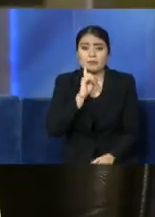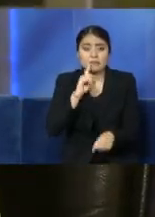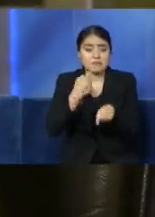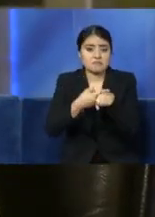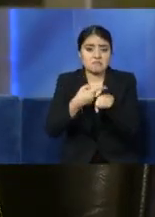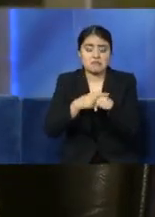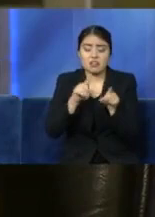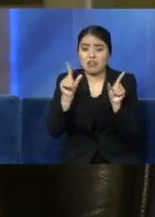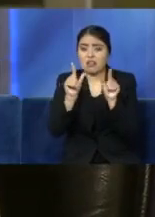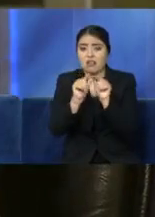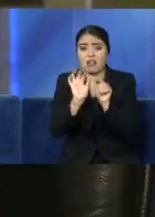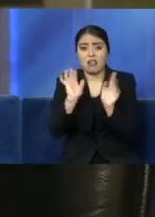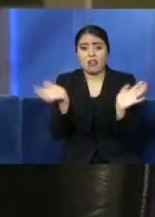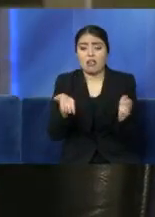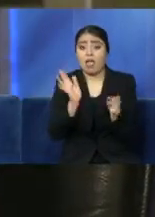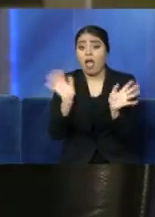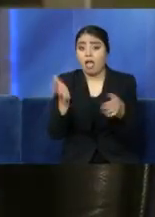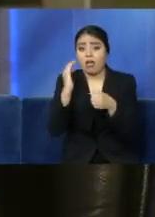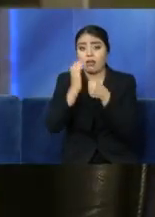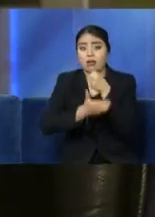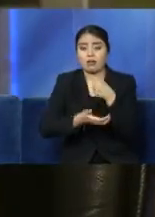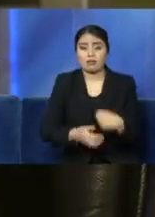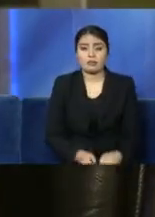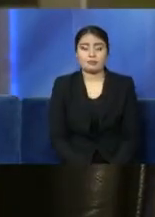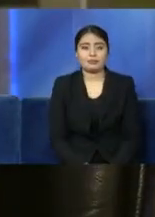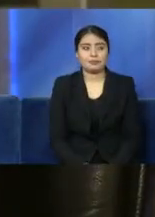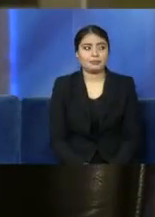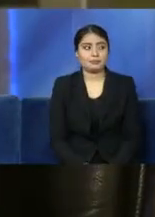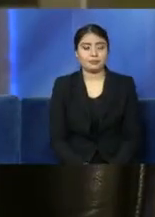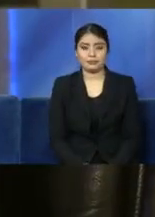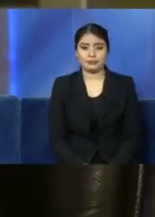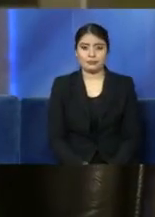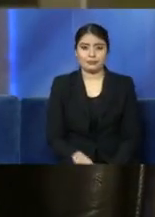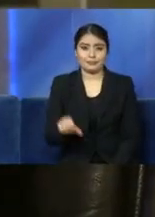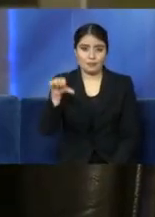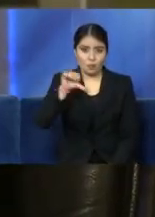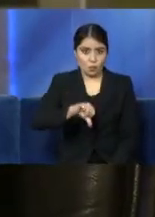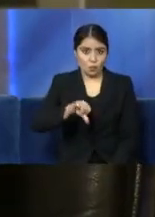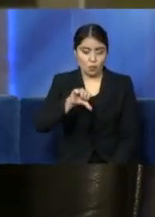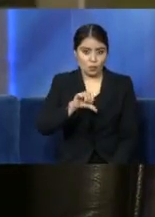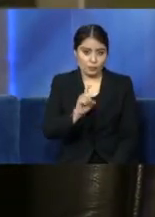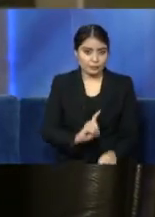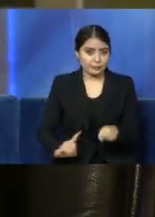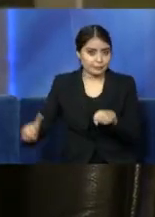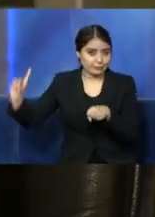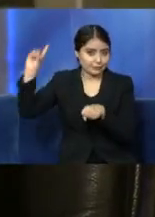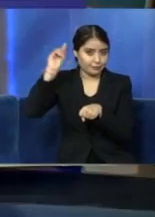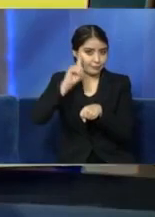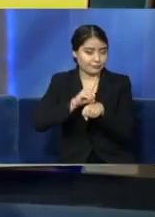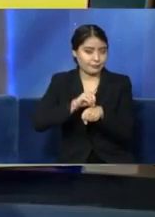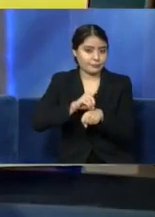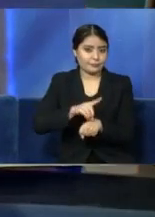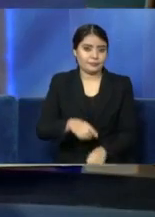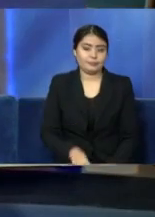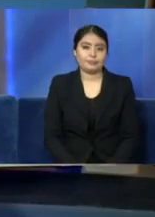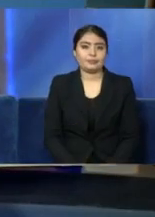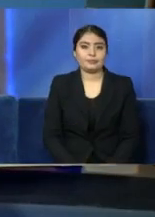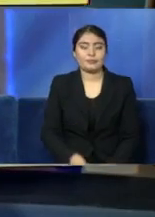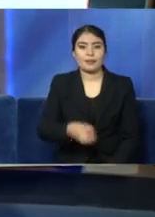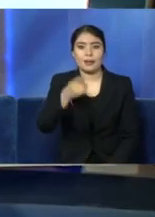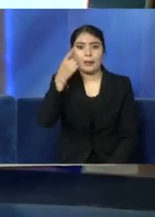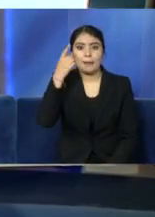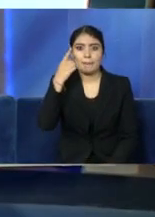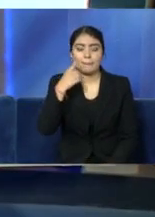ese momento y no hubo casos secundarios de infección por coronavirus. Justamente hoy es el momento para evitar la propagación